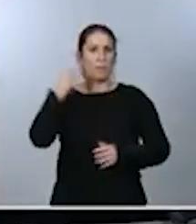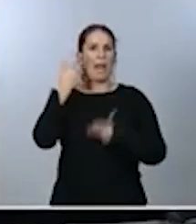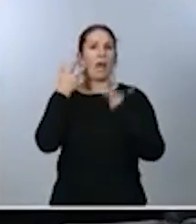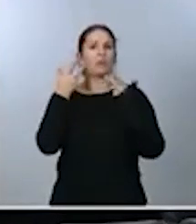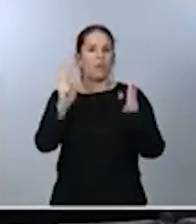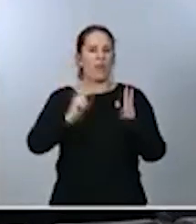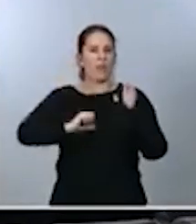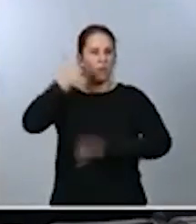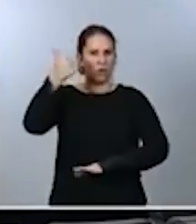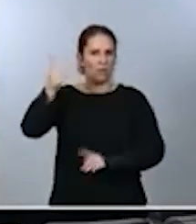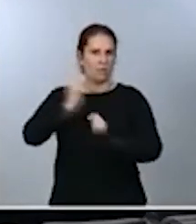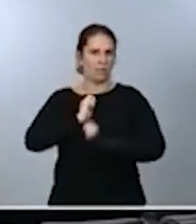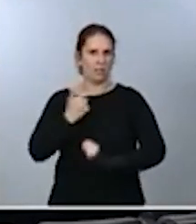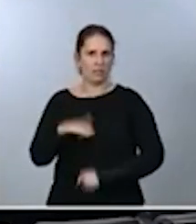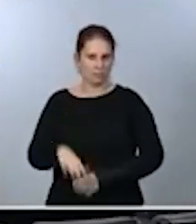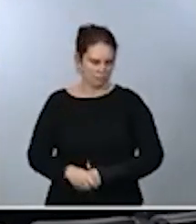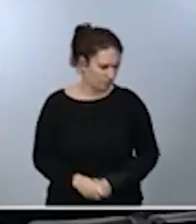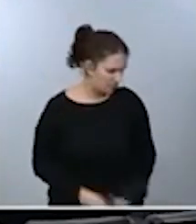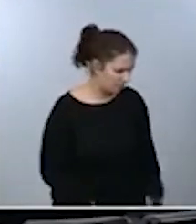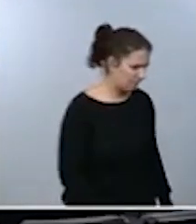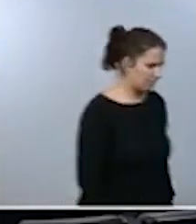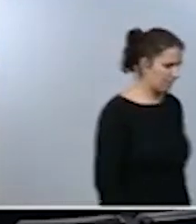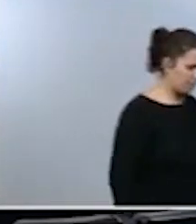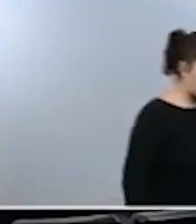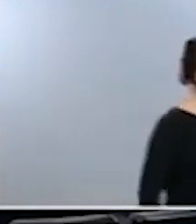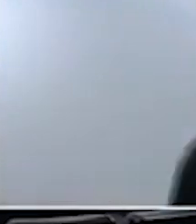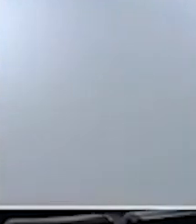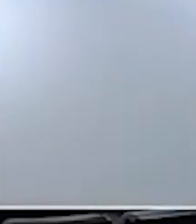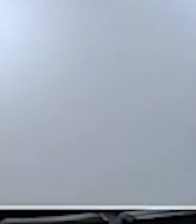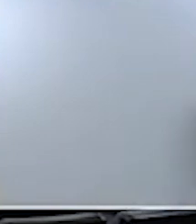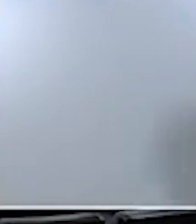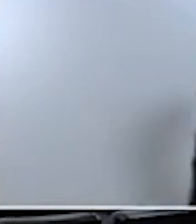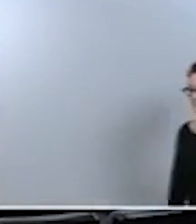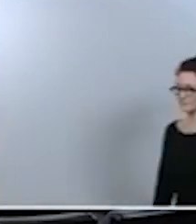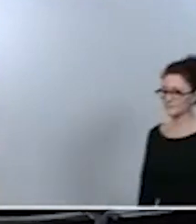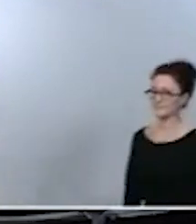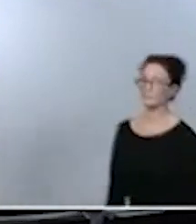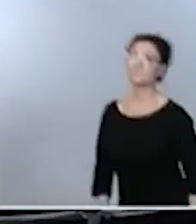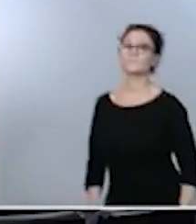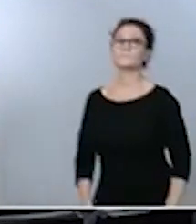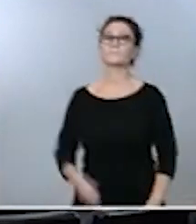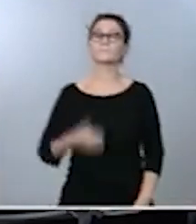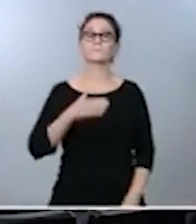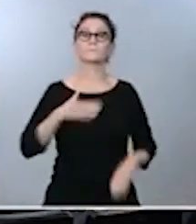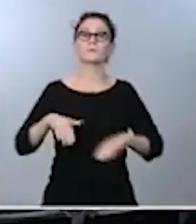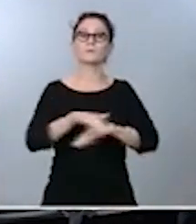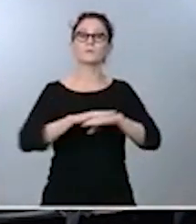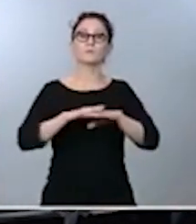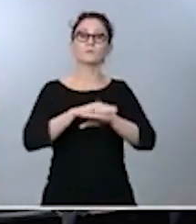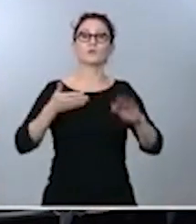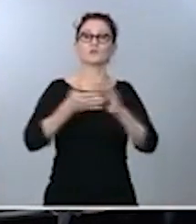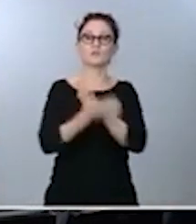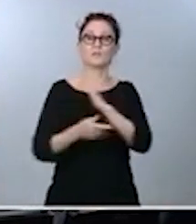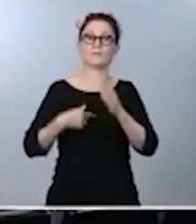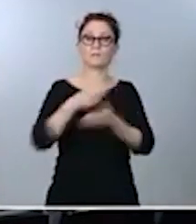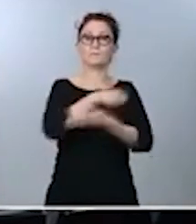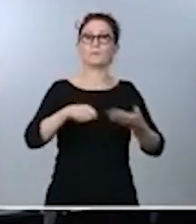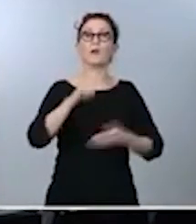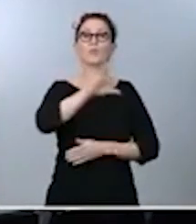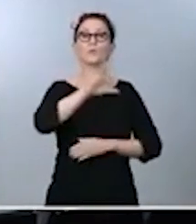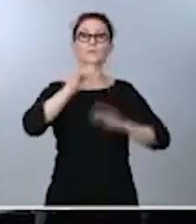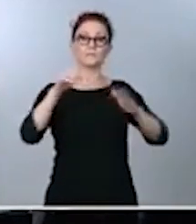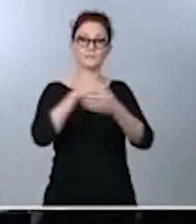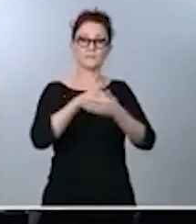recibimos esto por parte de nuestro gobierno significa un desembolso de algo más de 56 millones de